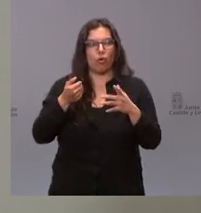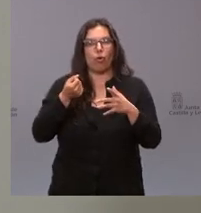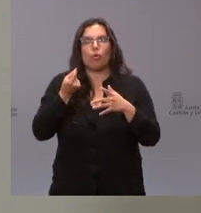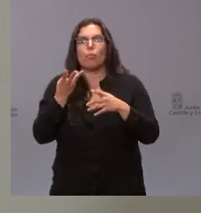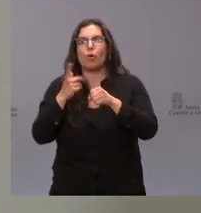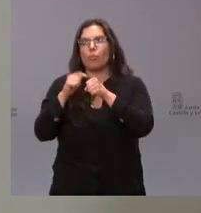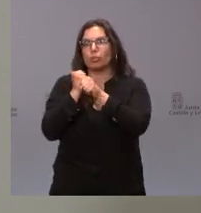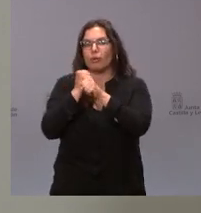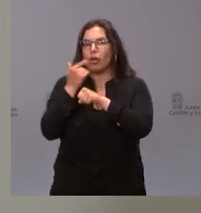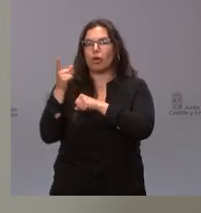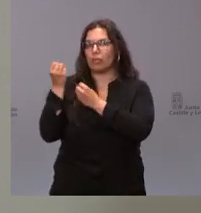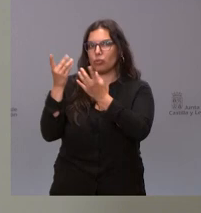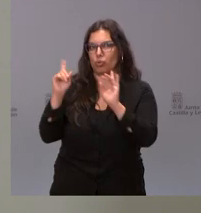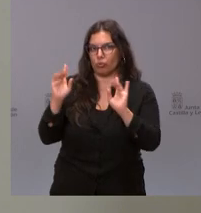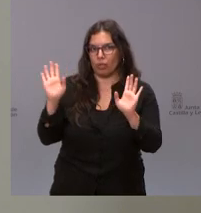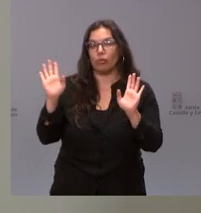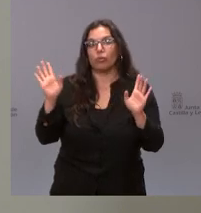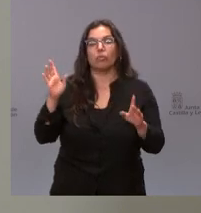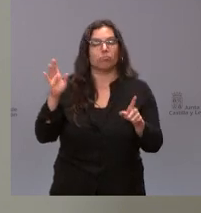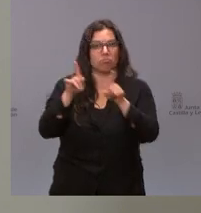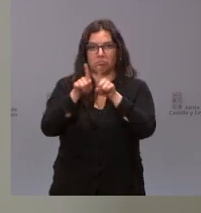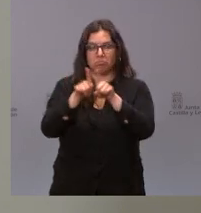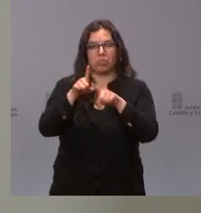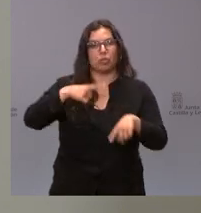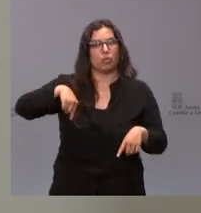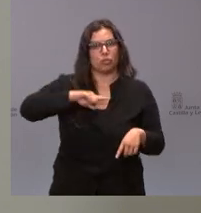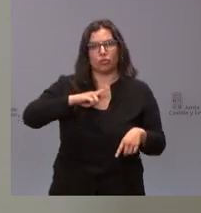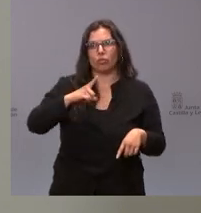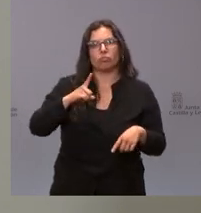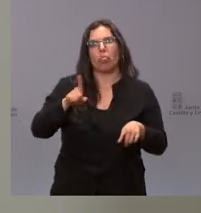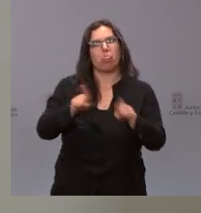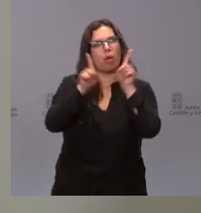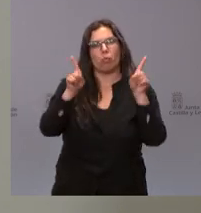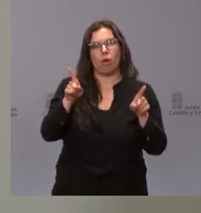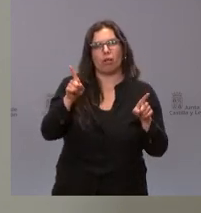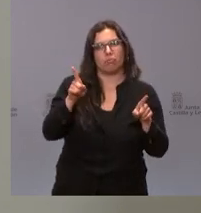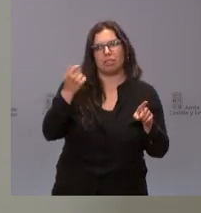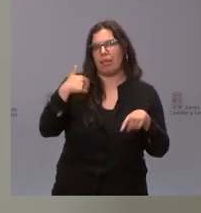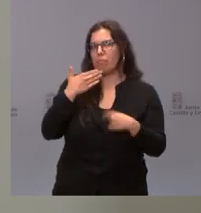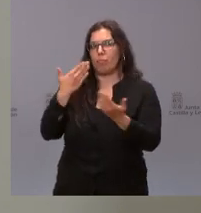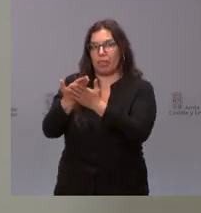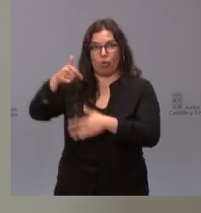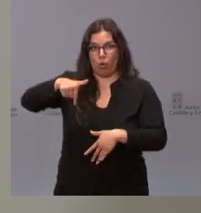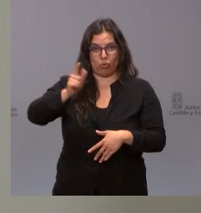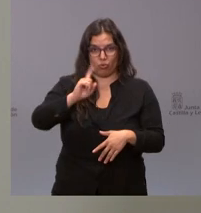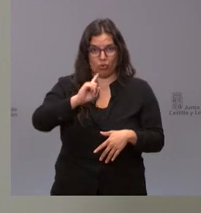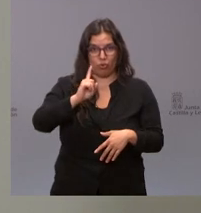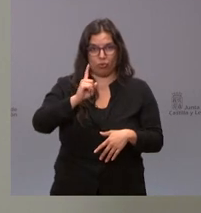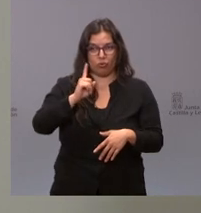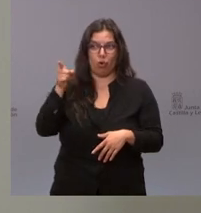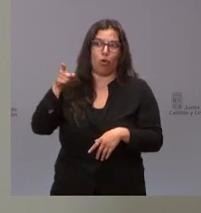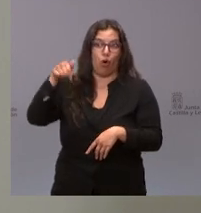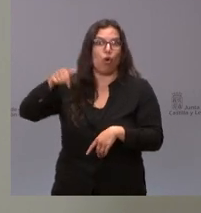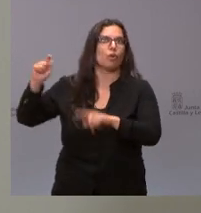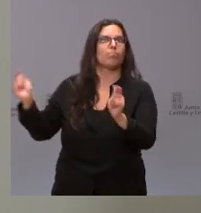trabajo pero sea cual sea nosotros ya hemos solicitado no hoy que lo ha digamos